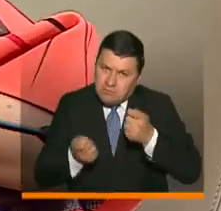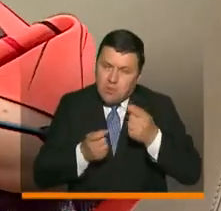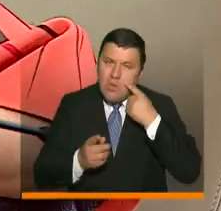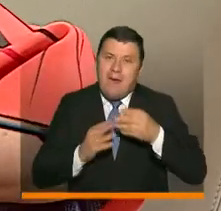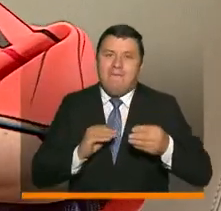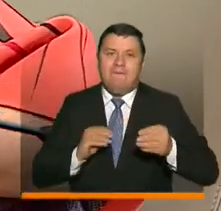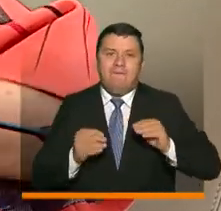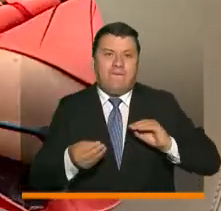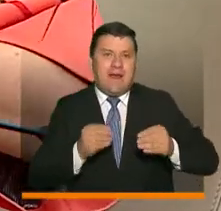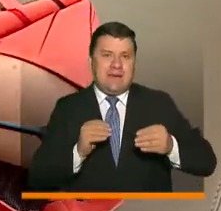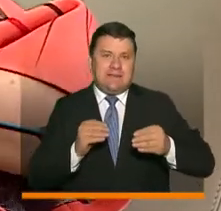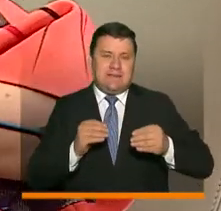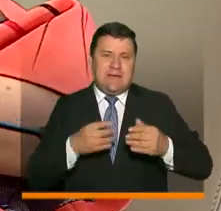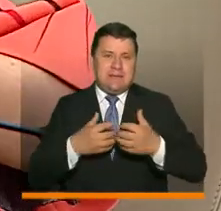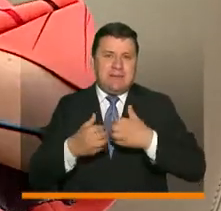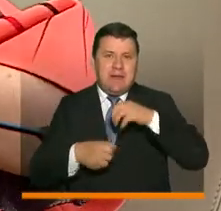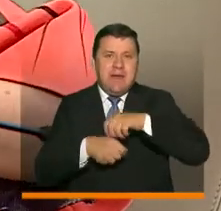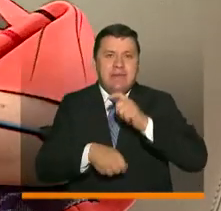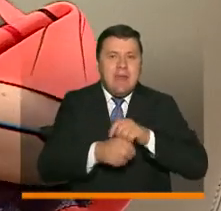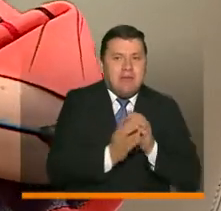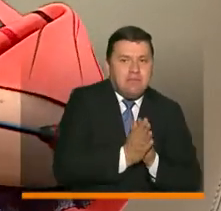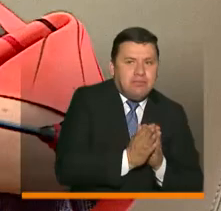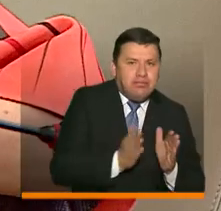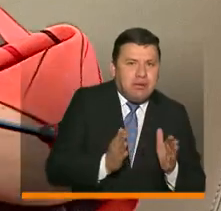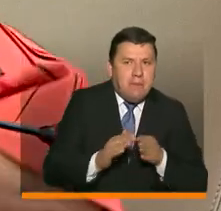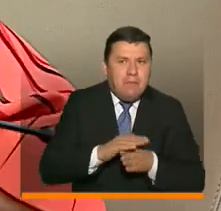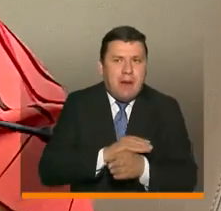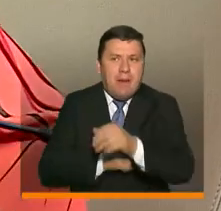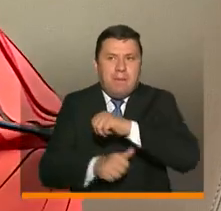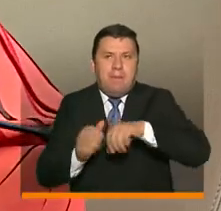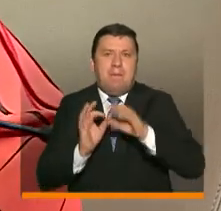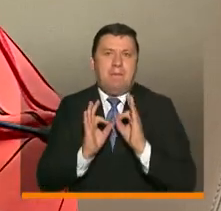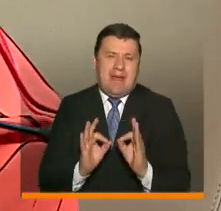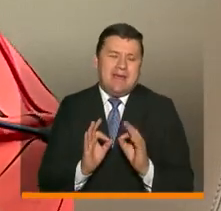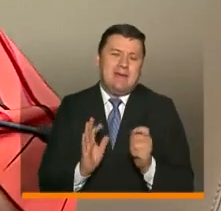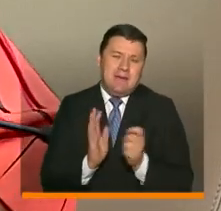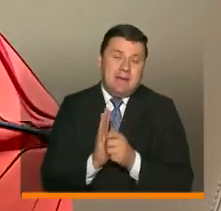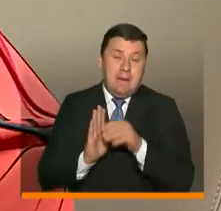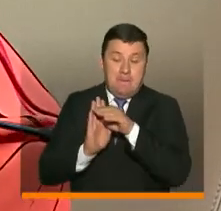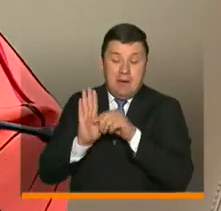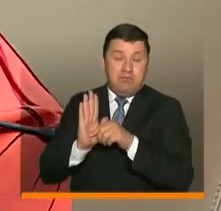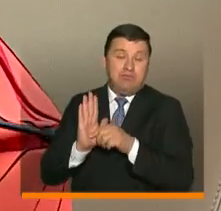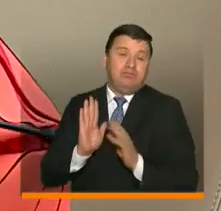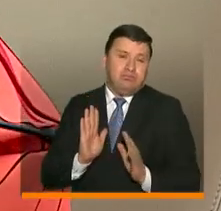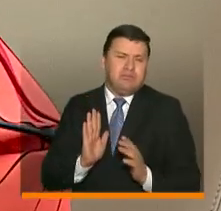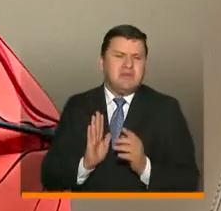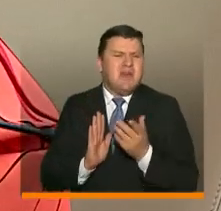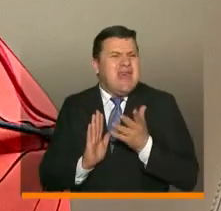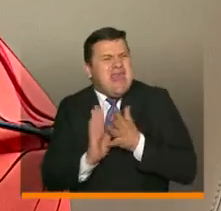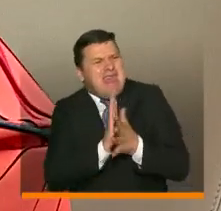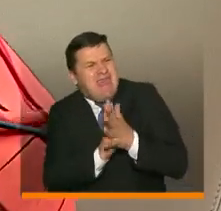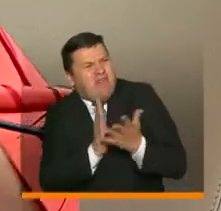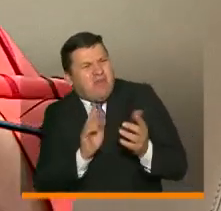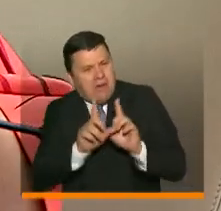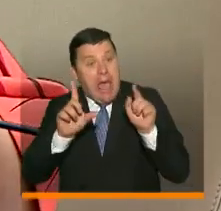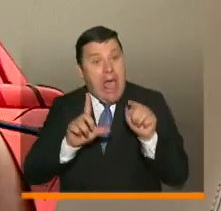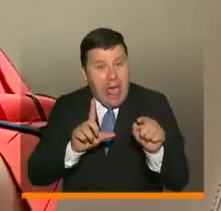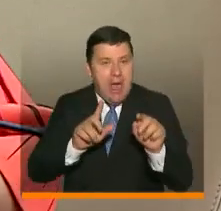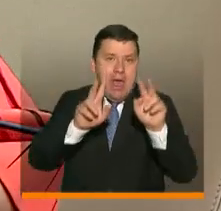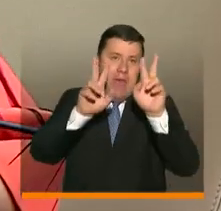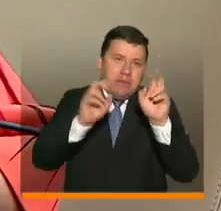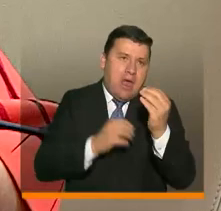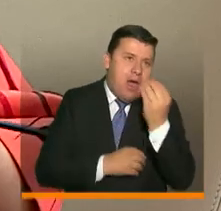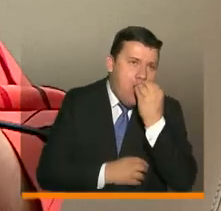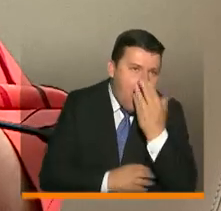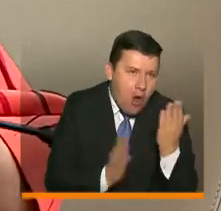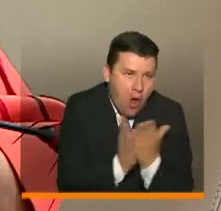flexibilice el sistema con los tiempos y los momentos indicados, presidente. Lo alineamiento rápidamente, ¿qué tipo de información encuentran? Desde temas de